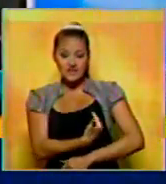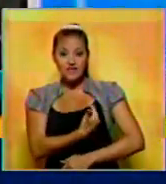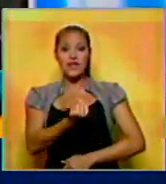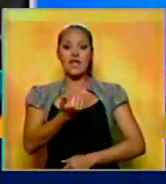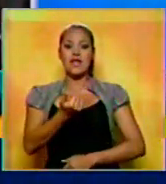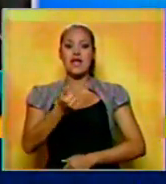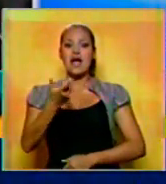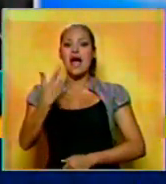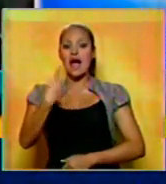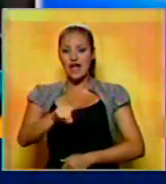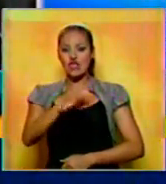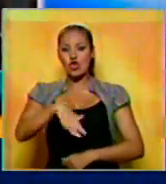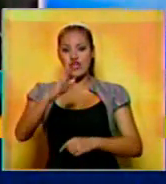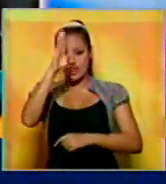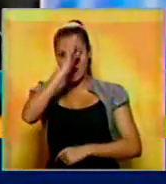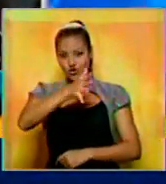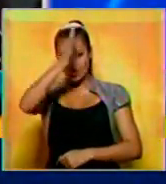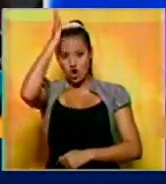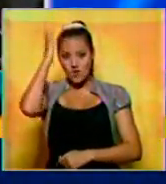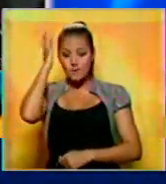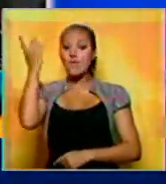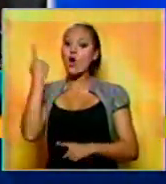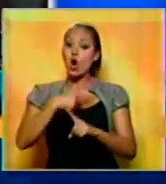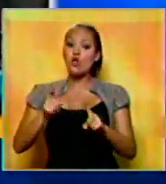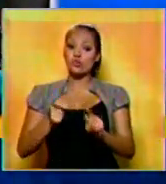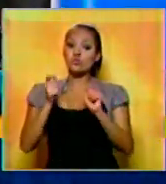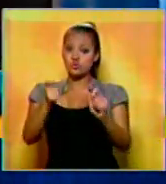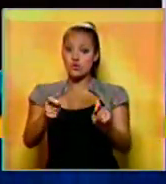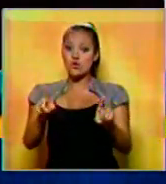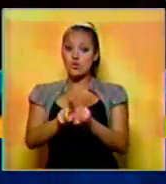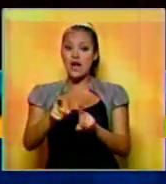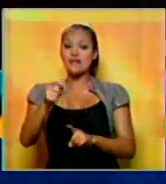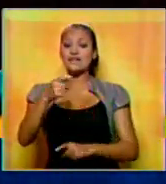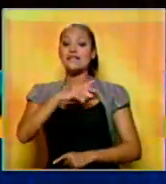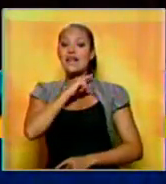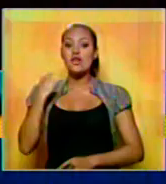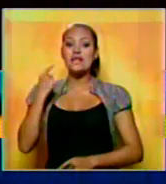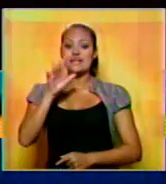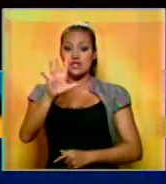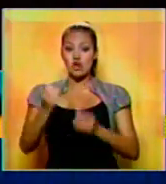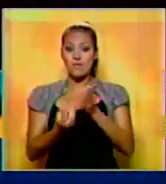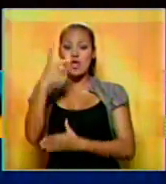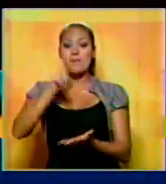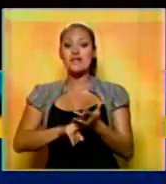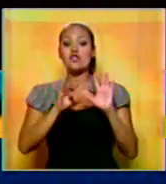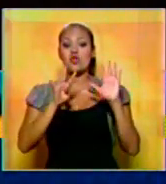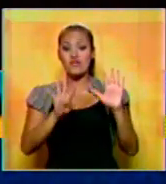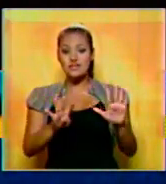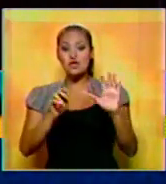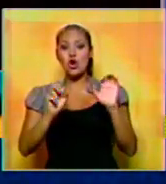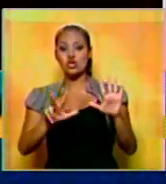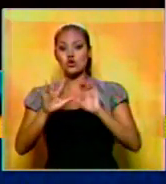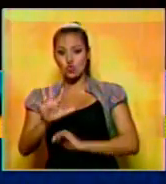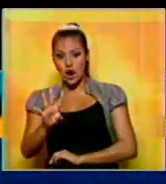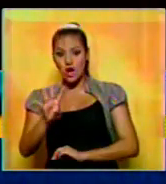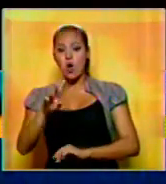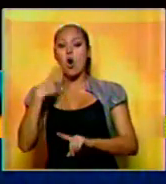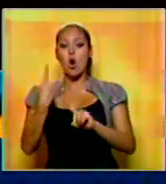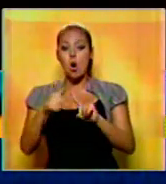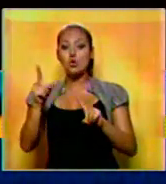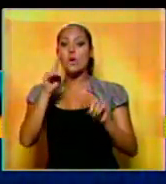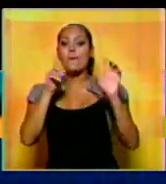la Universidad Gregoriana de Roma y fue ordenado sacerdote el 5 de mayo de 1984. En 1999